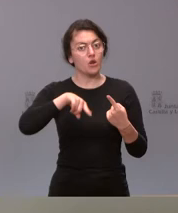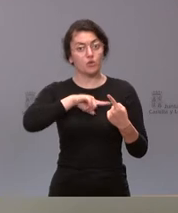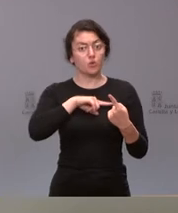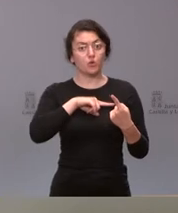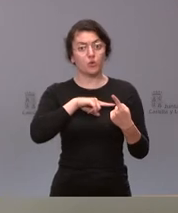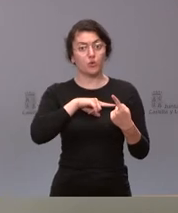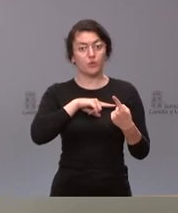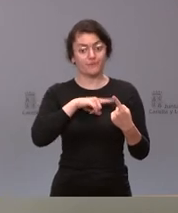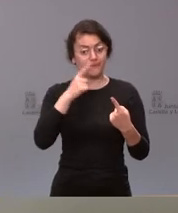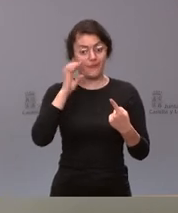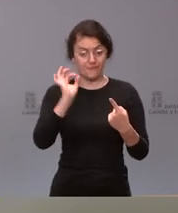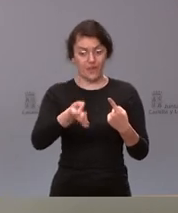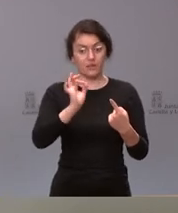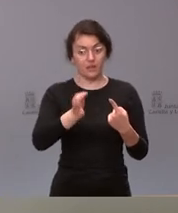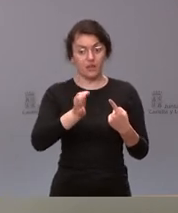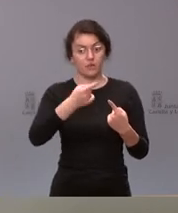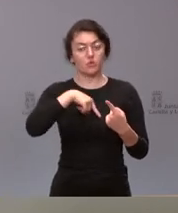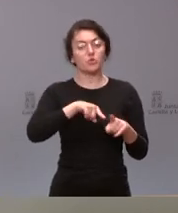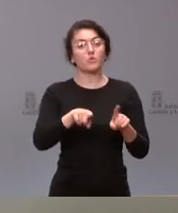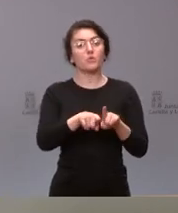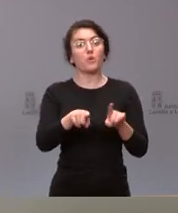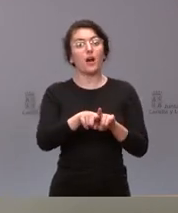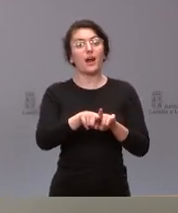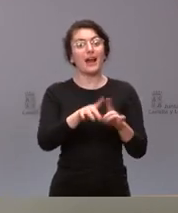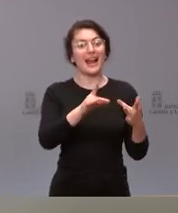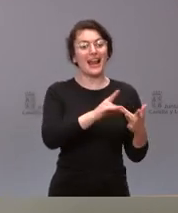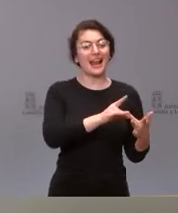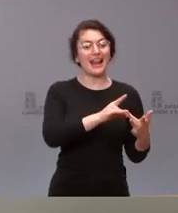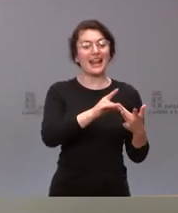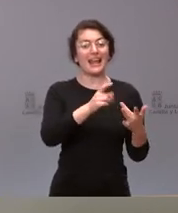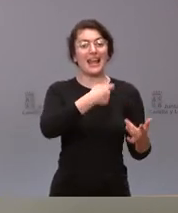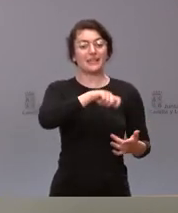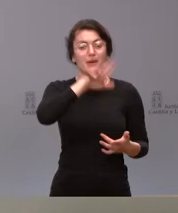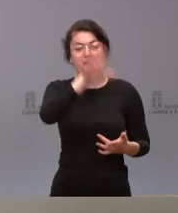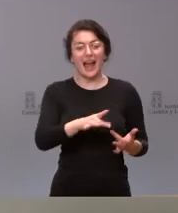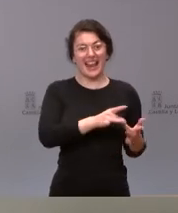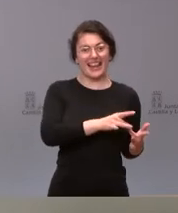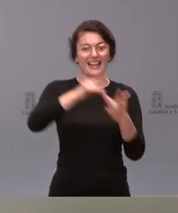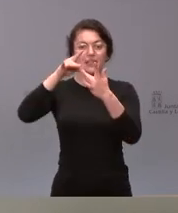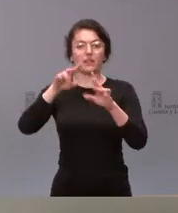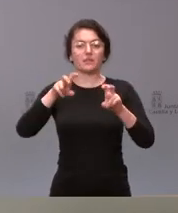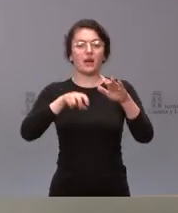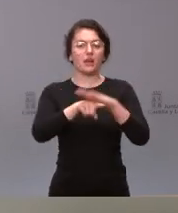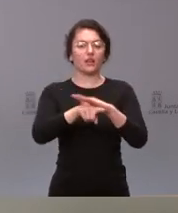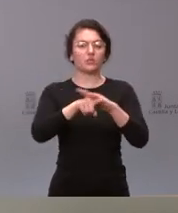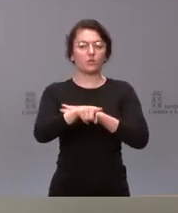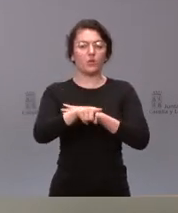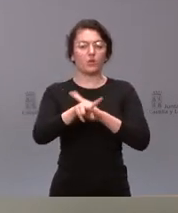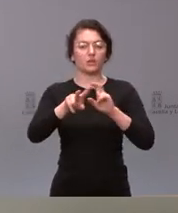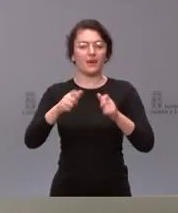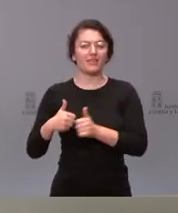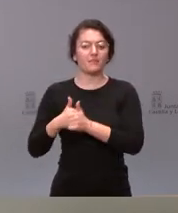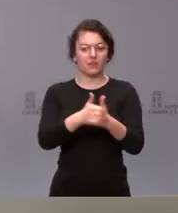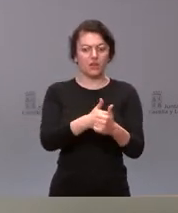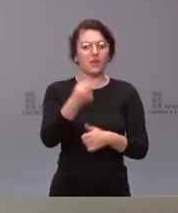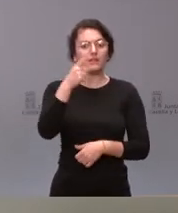reconoce que Castilla y León tiene liderazgo nacional dentro de la gestión de la dependencia y también lo tuvo en el año 2021 ¿cuál